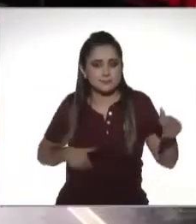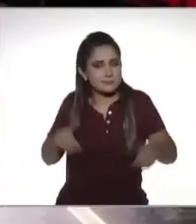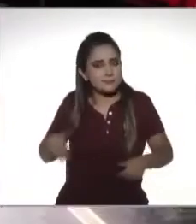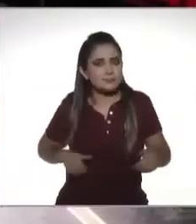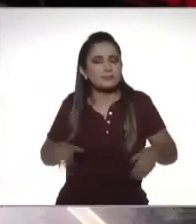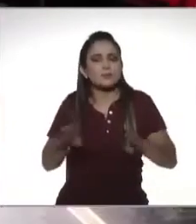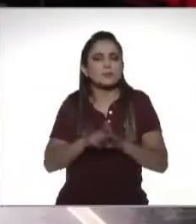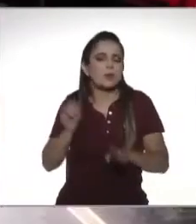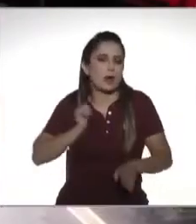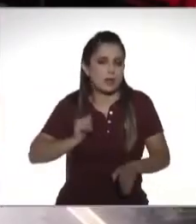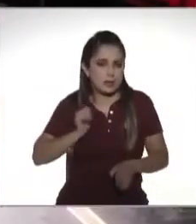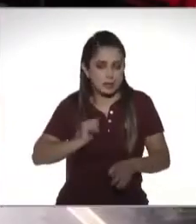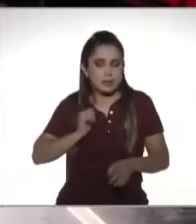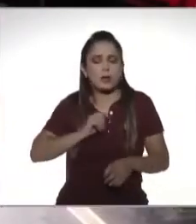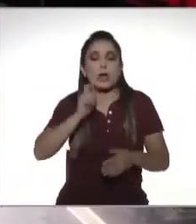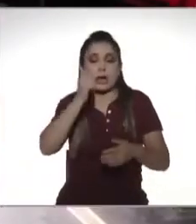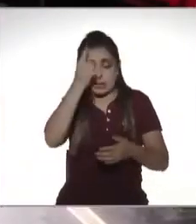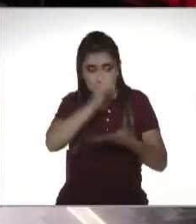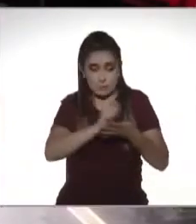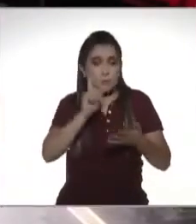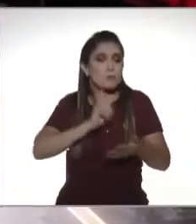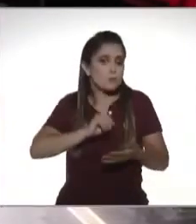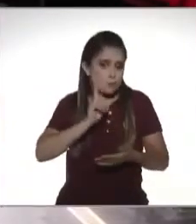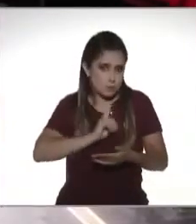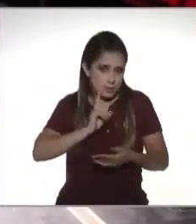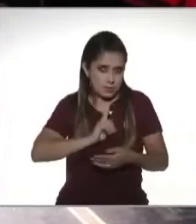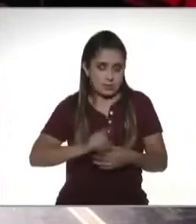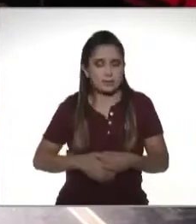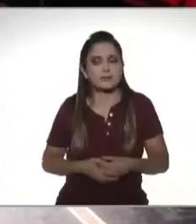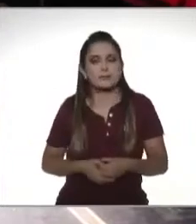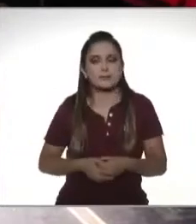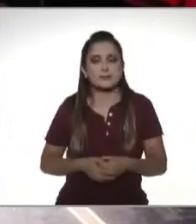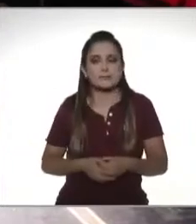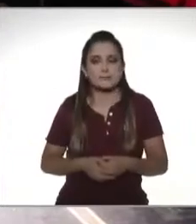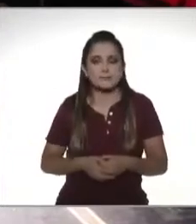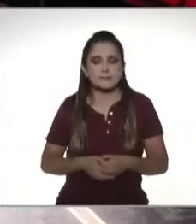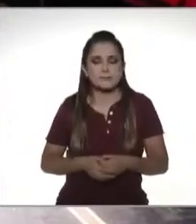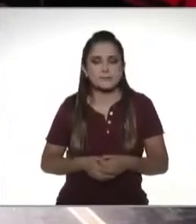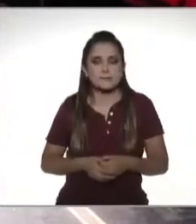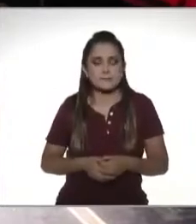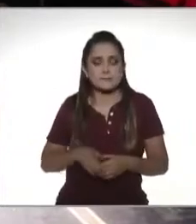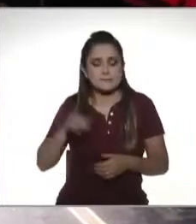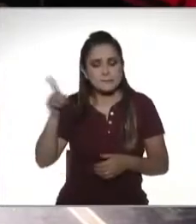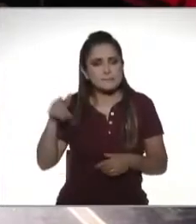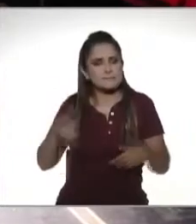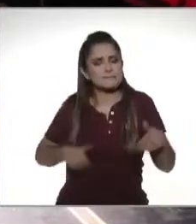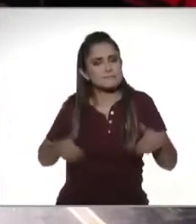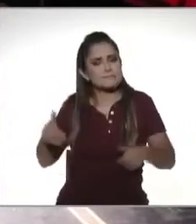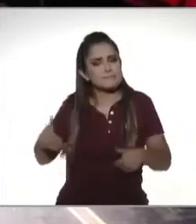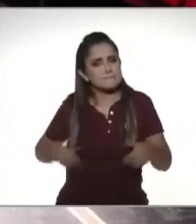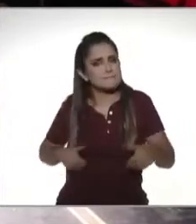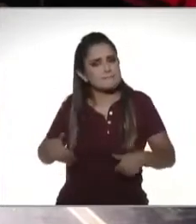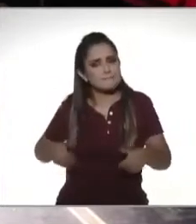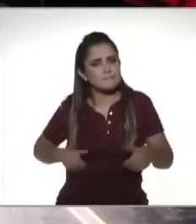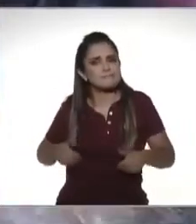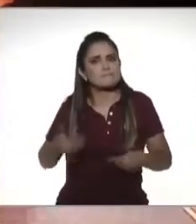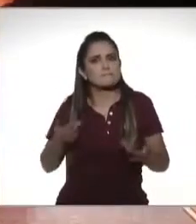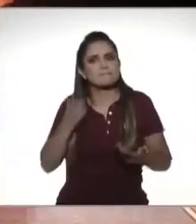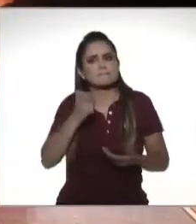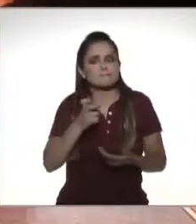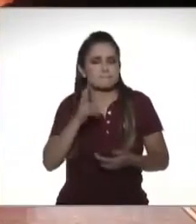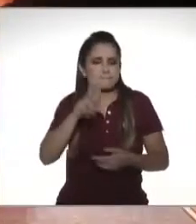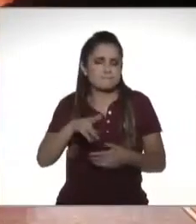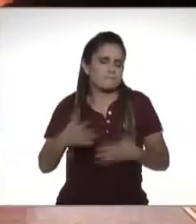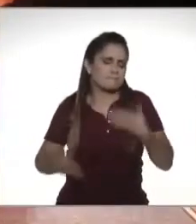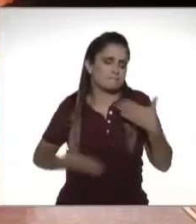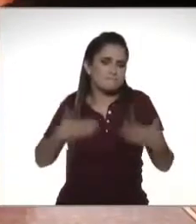contemporánea escrita por una mujer Fernanda Bada y es en todo su conjunto eso, una obra